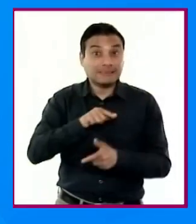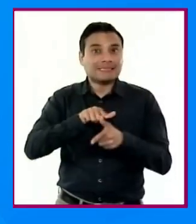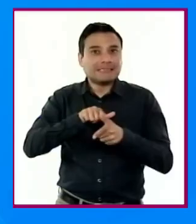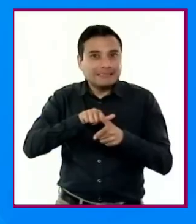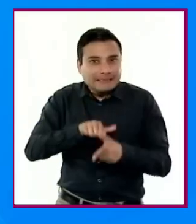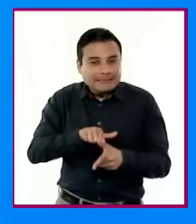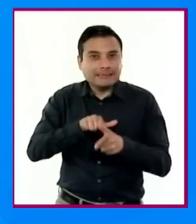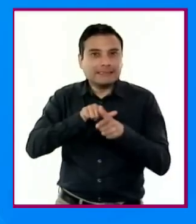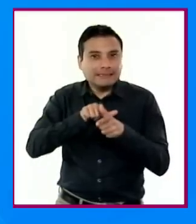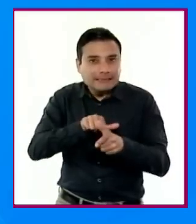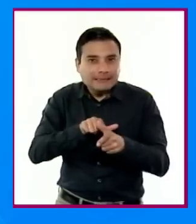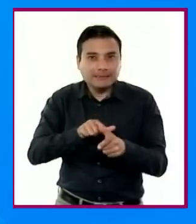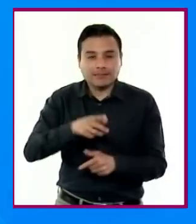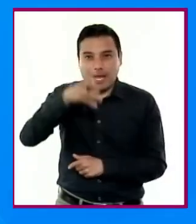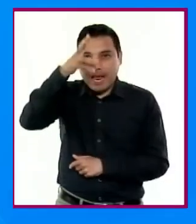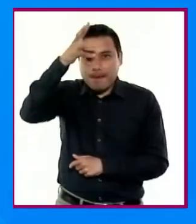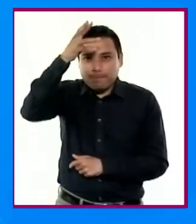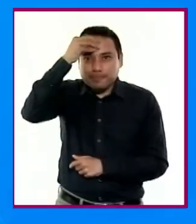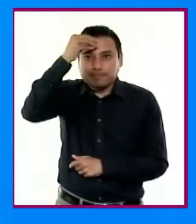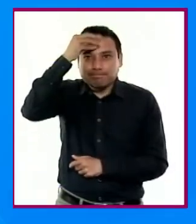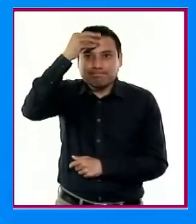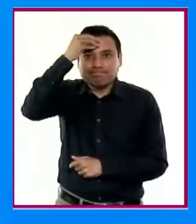representaciones sobre